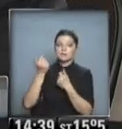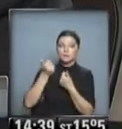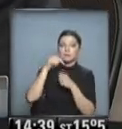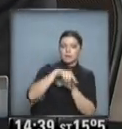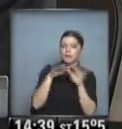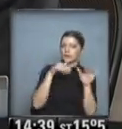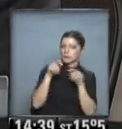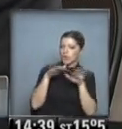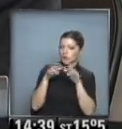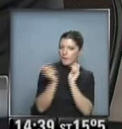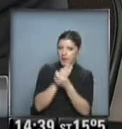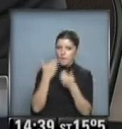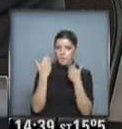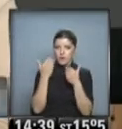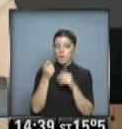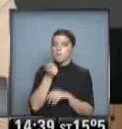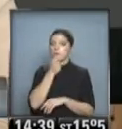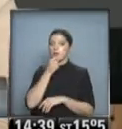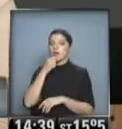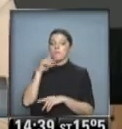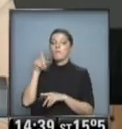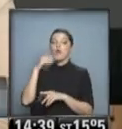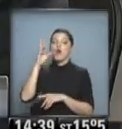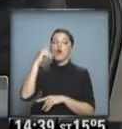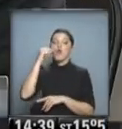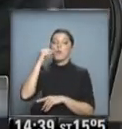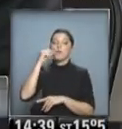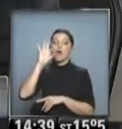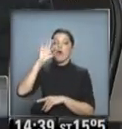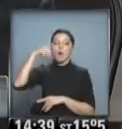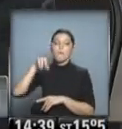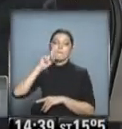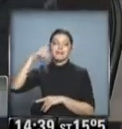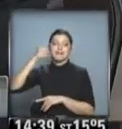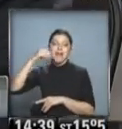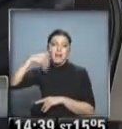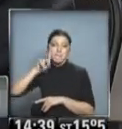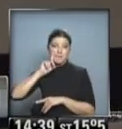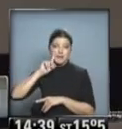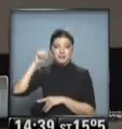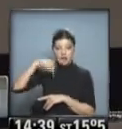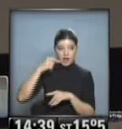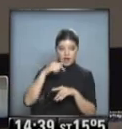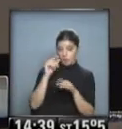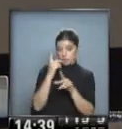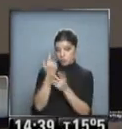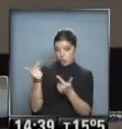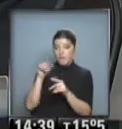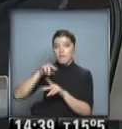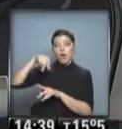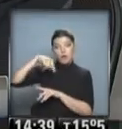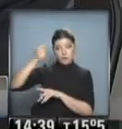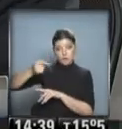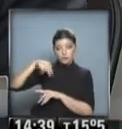candidato Enrique Ominami que no estuvo en esta elección, pero sí va a estar en noviembre. Me parece que con este